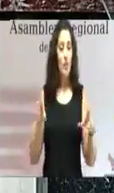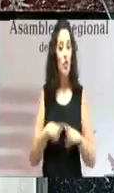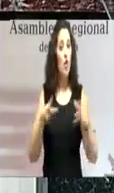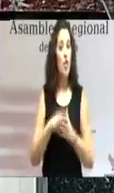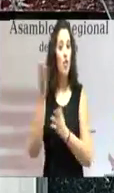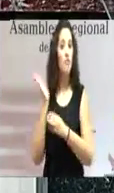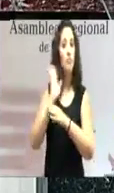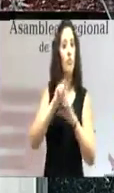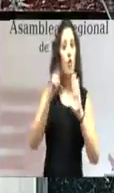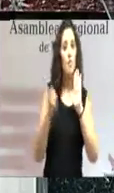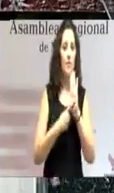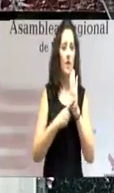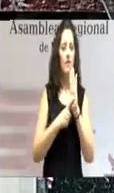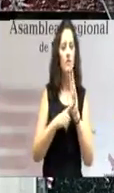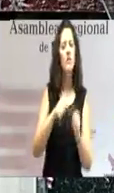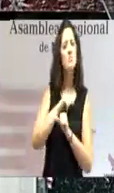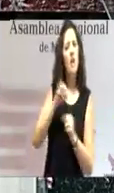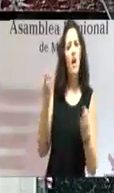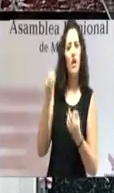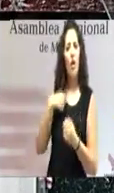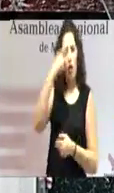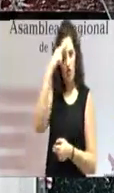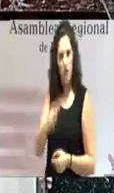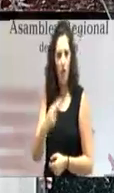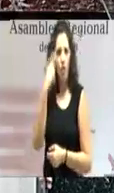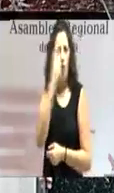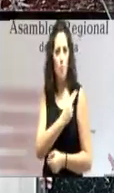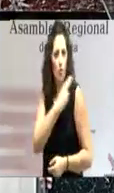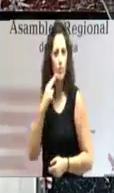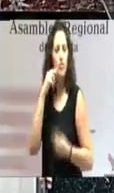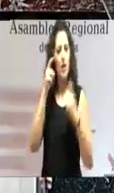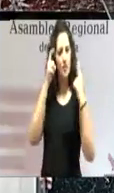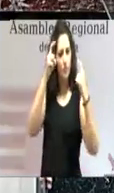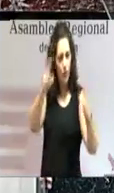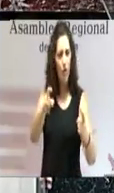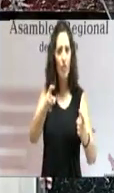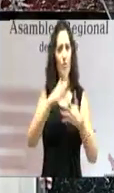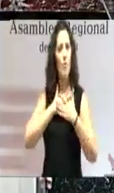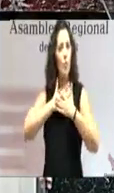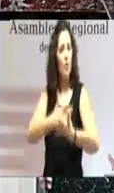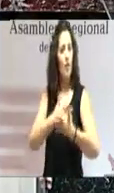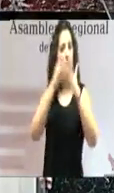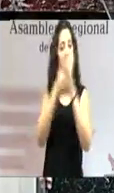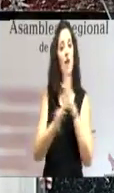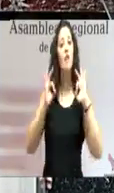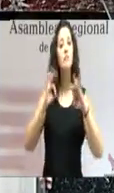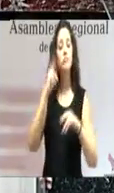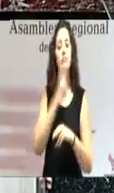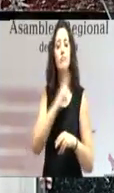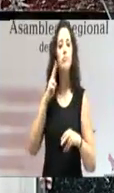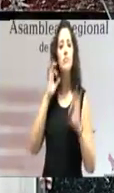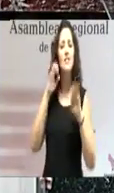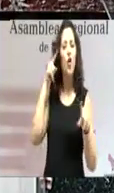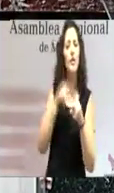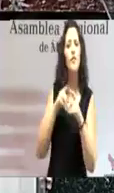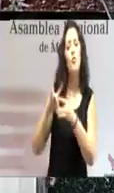precisamente, espera de nosotros honestidad, compromiso, esfuerzo y voluntad para llegar a acuerdos que favorezcan el progreso de